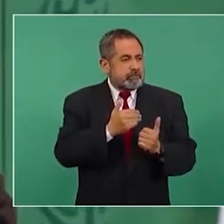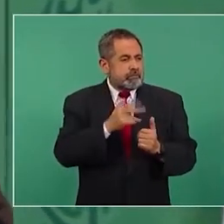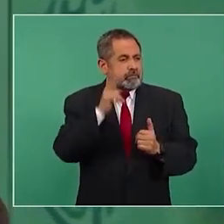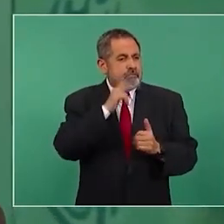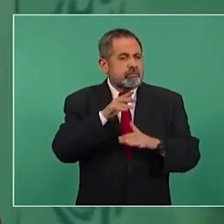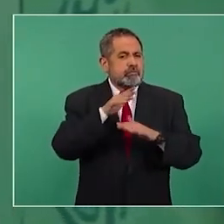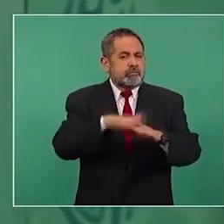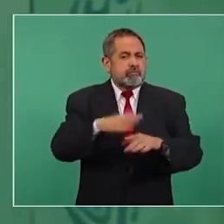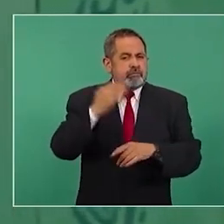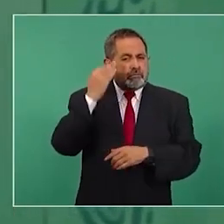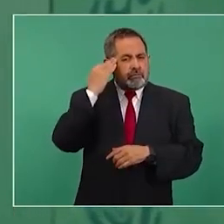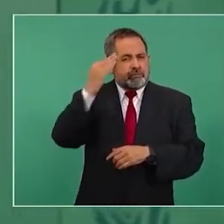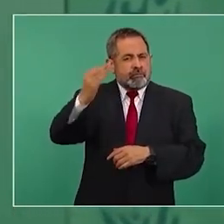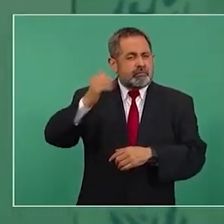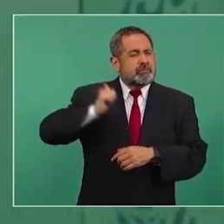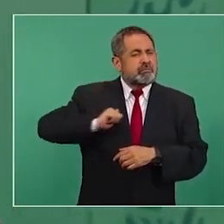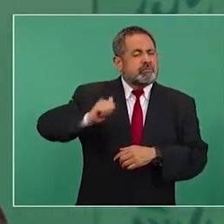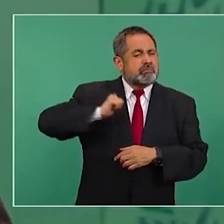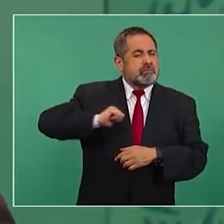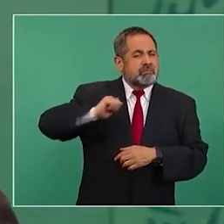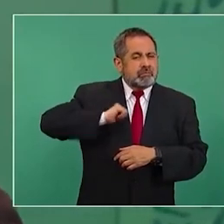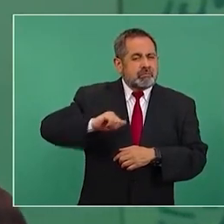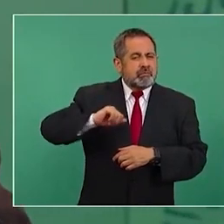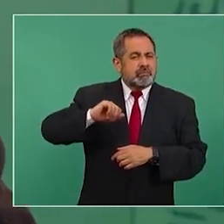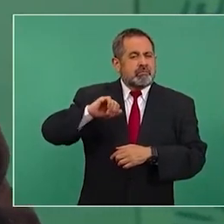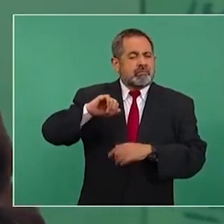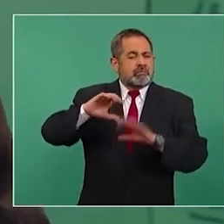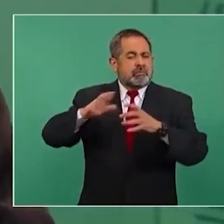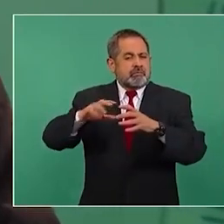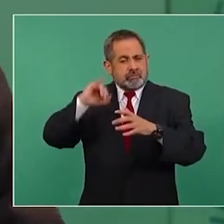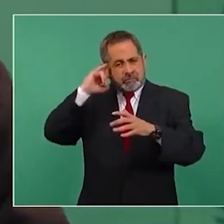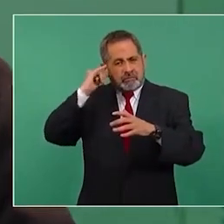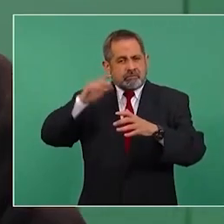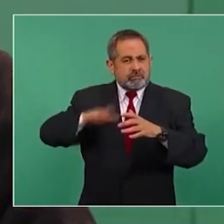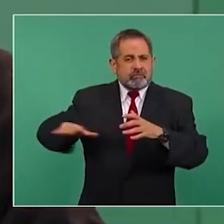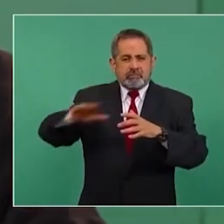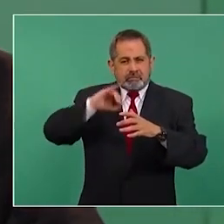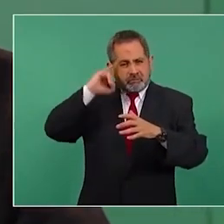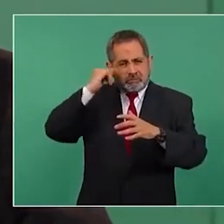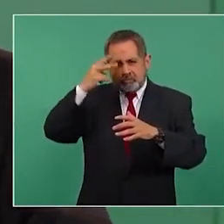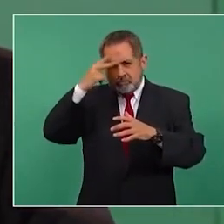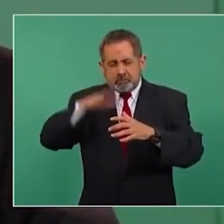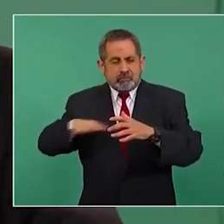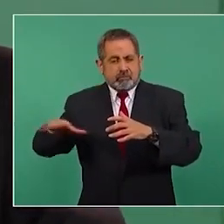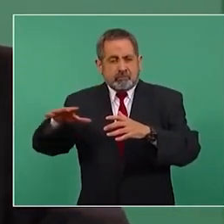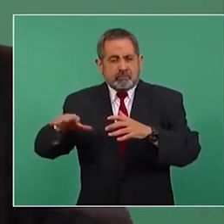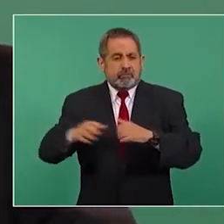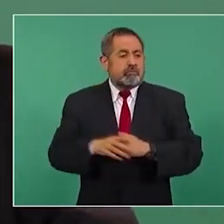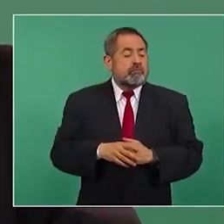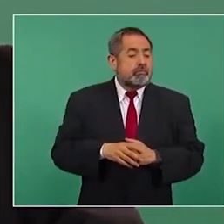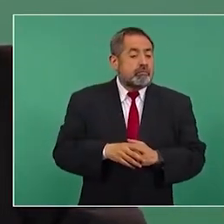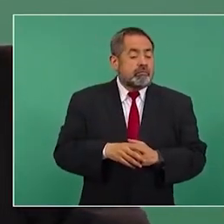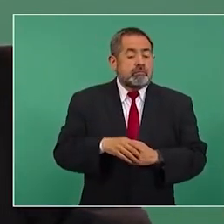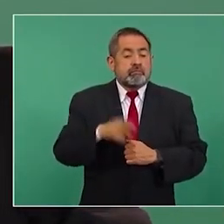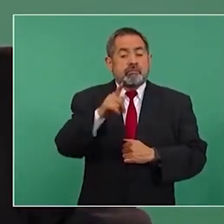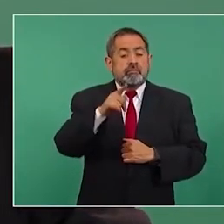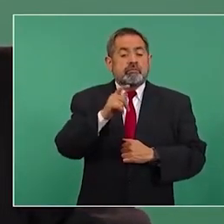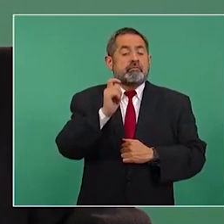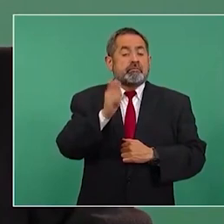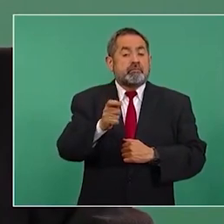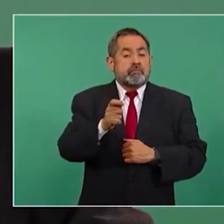pero sí hay pruebas documentales de la corrupción desde que llegaron los